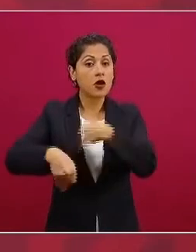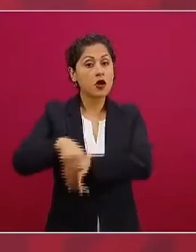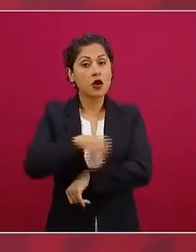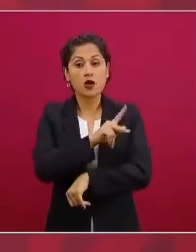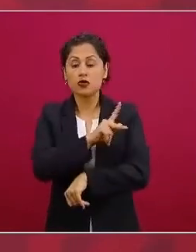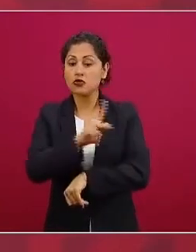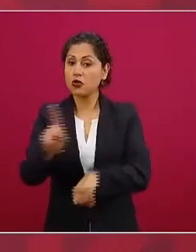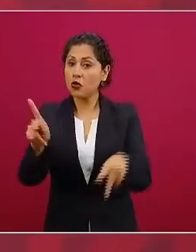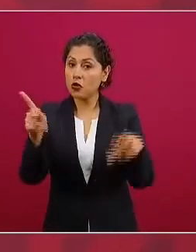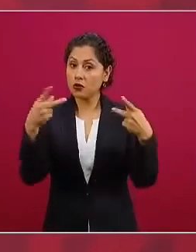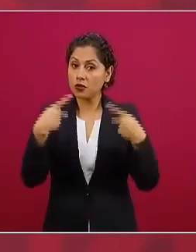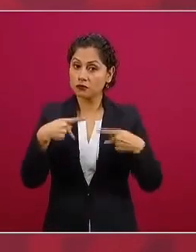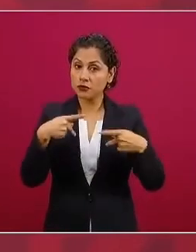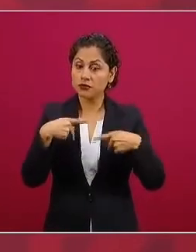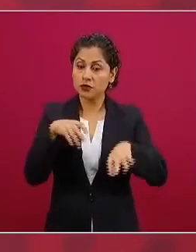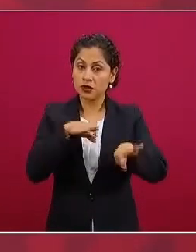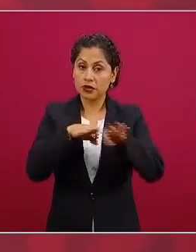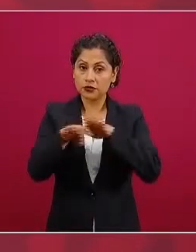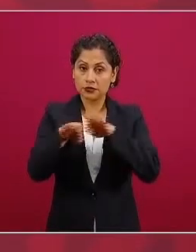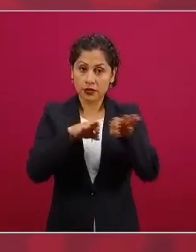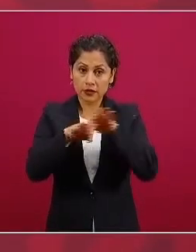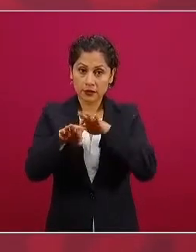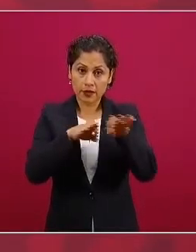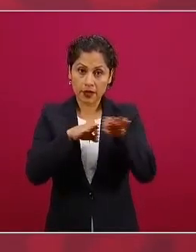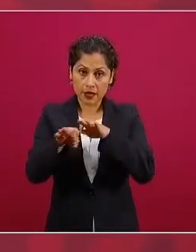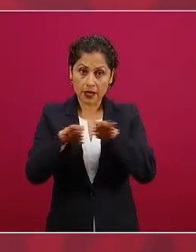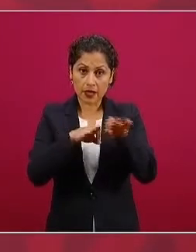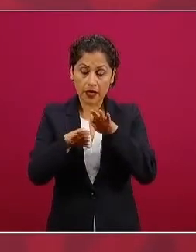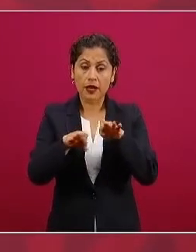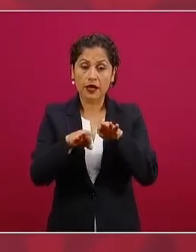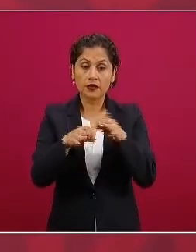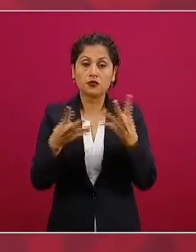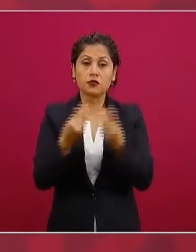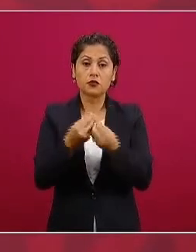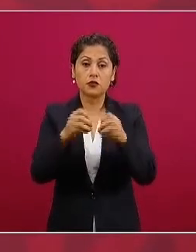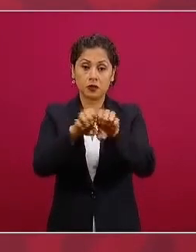federal, es decir,